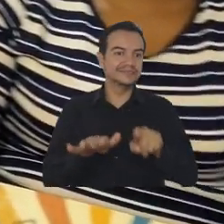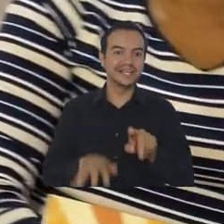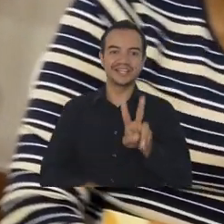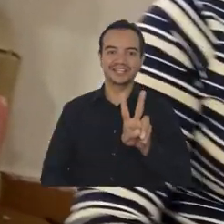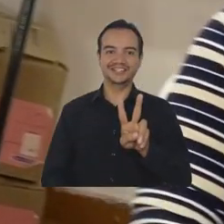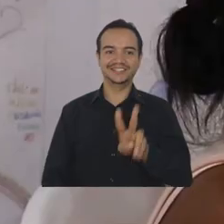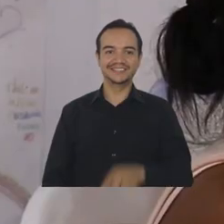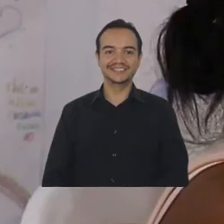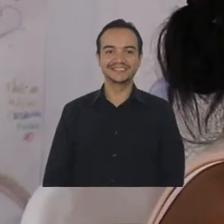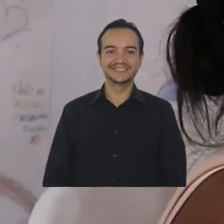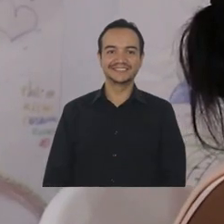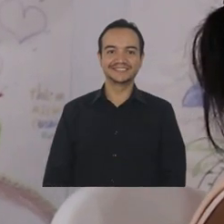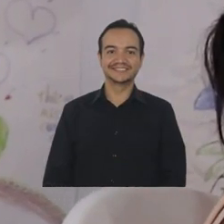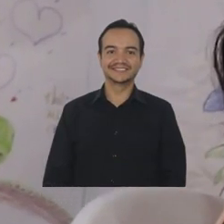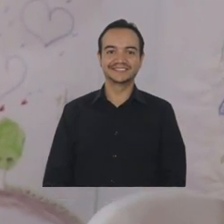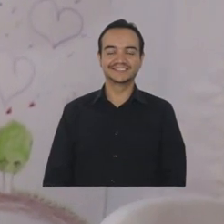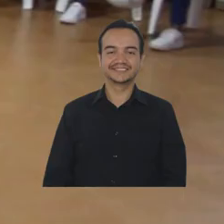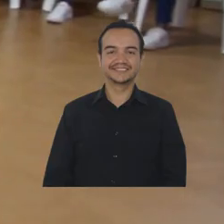semestre.